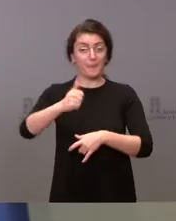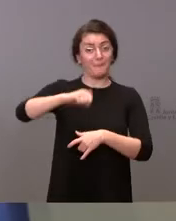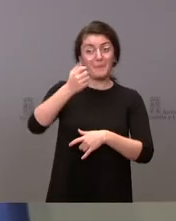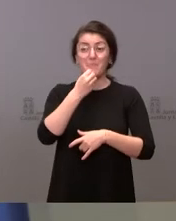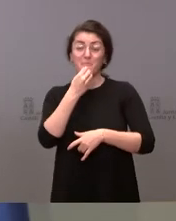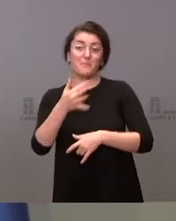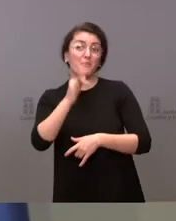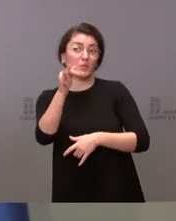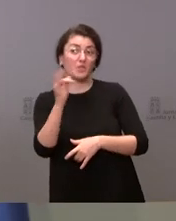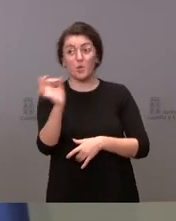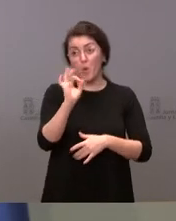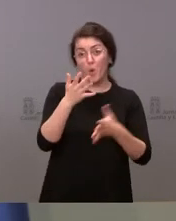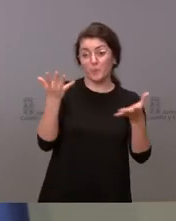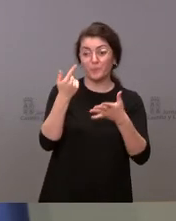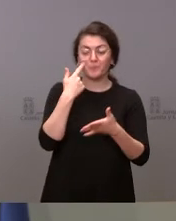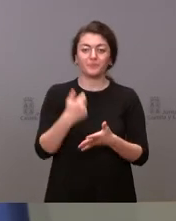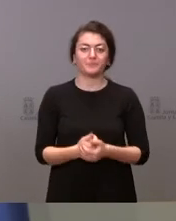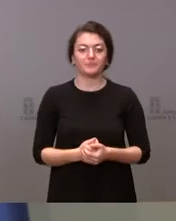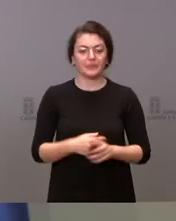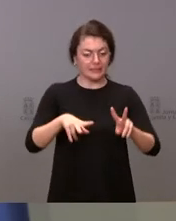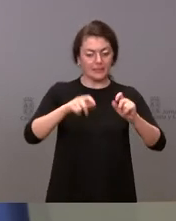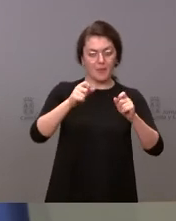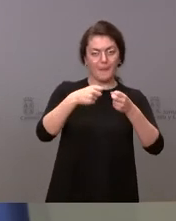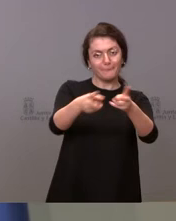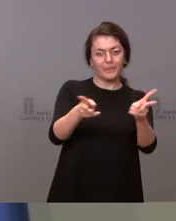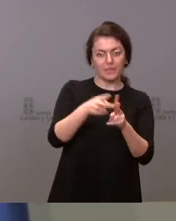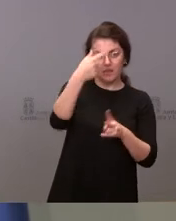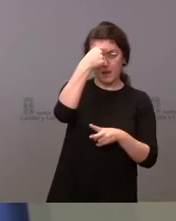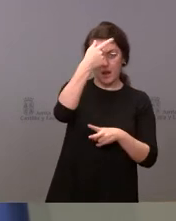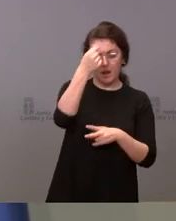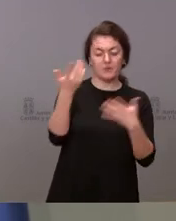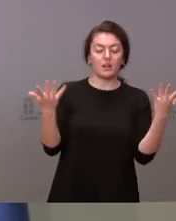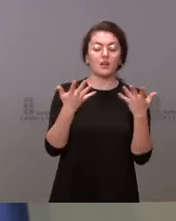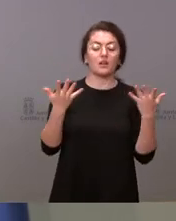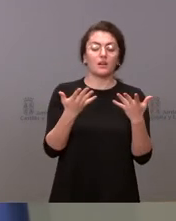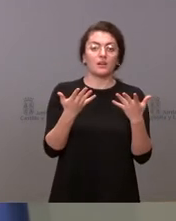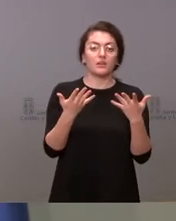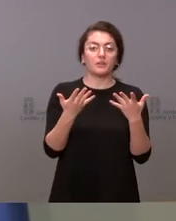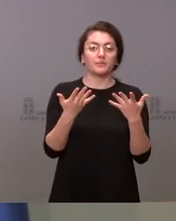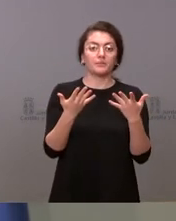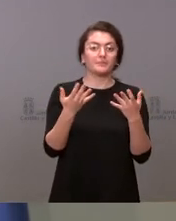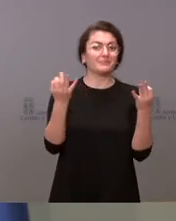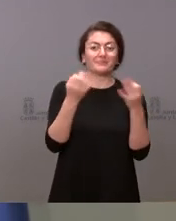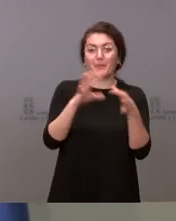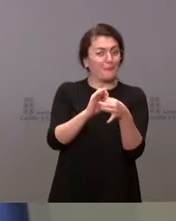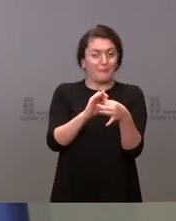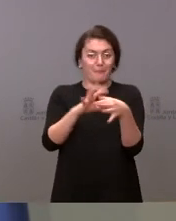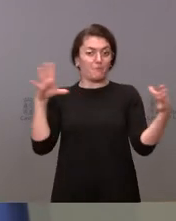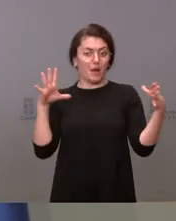Bueno, la piscina de Ávila, en principio, no tiene nada que ver, pero, es decir,